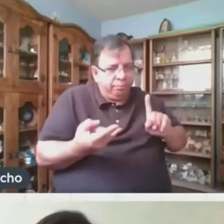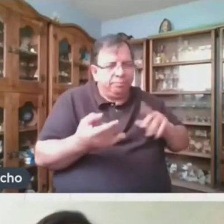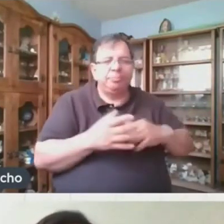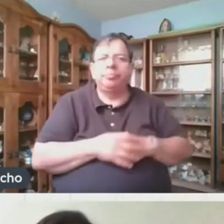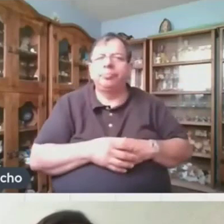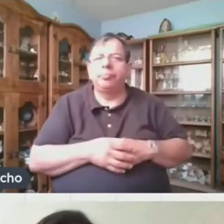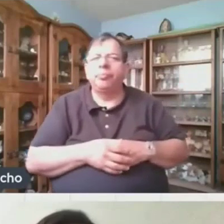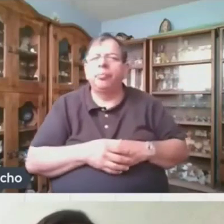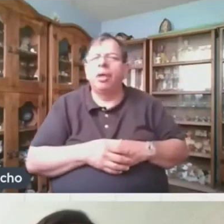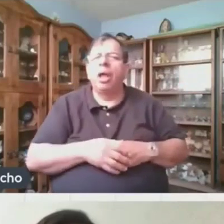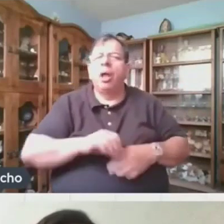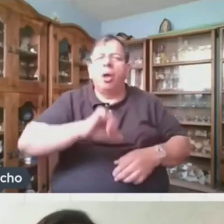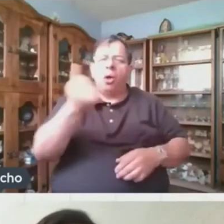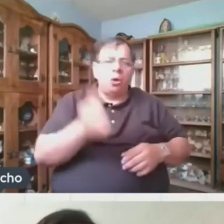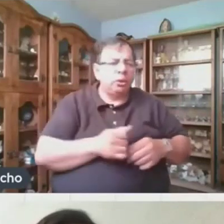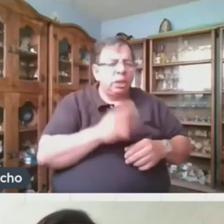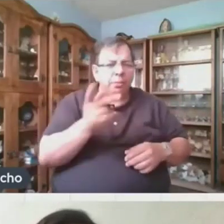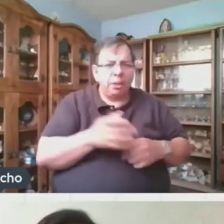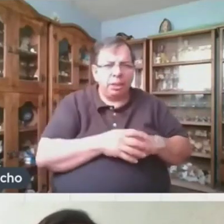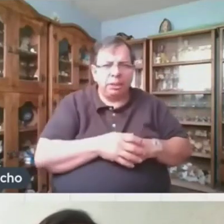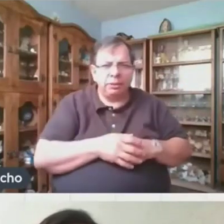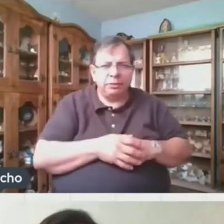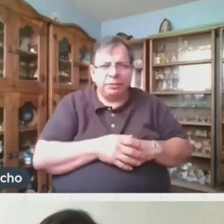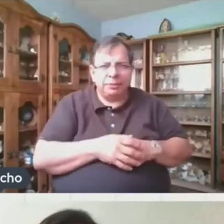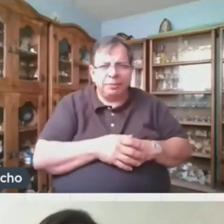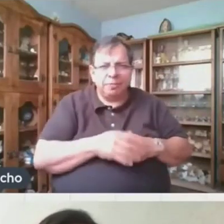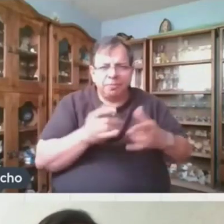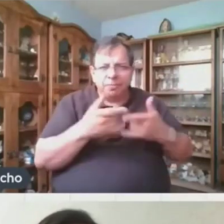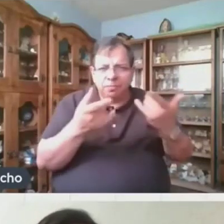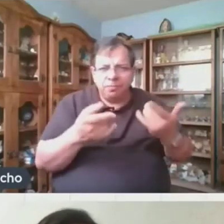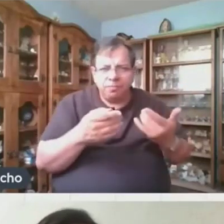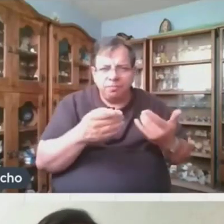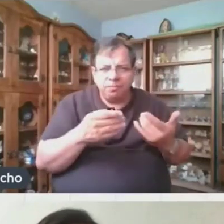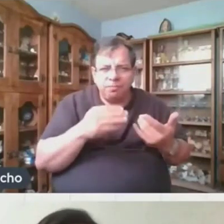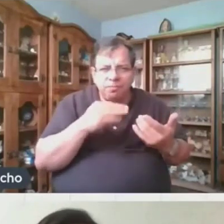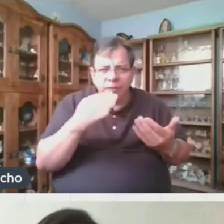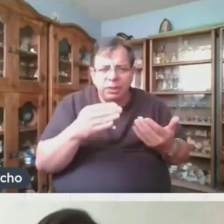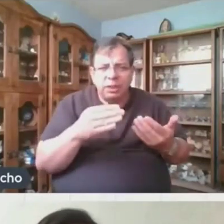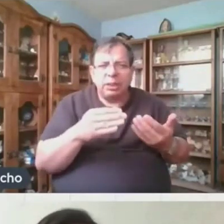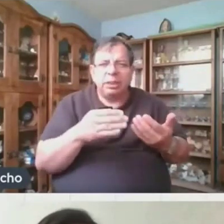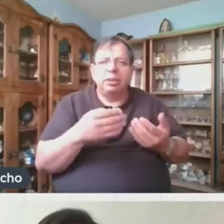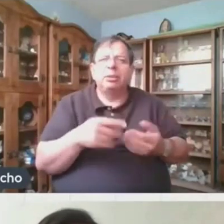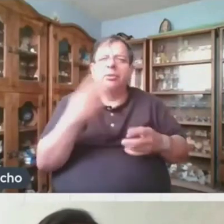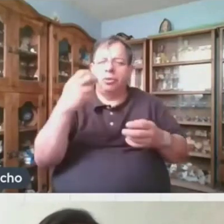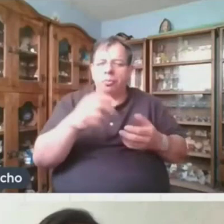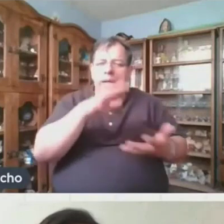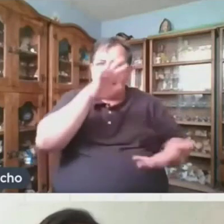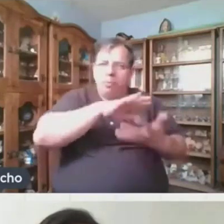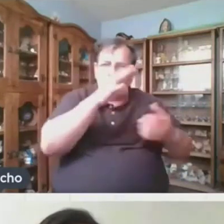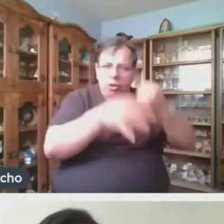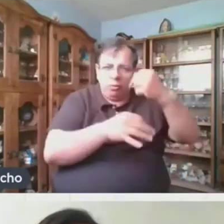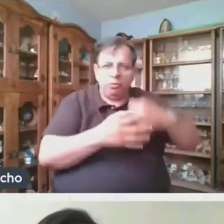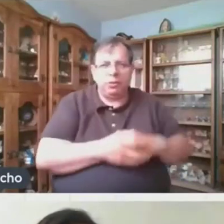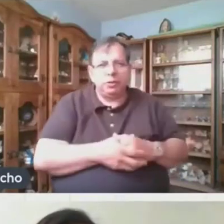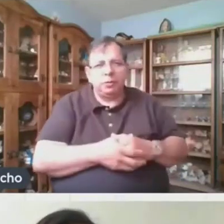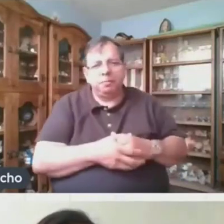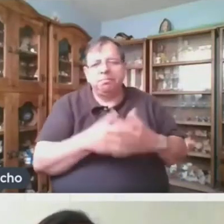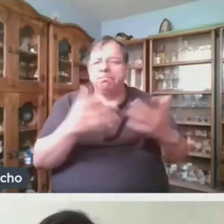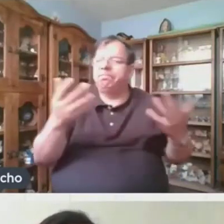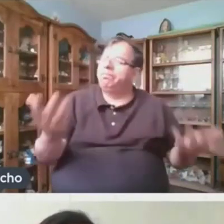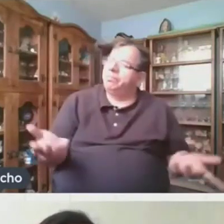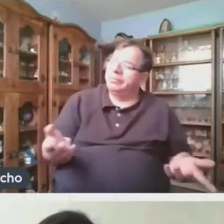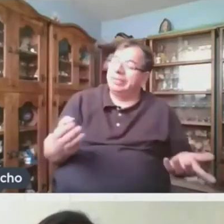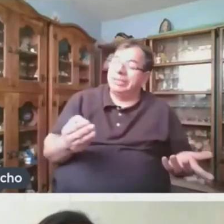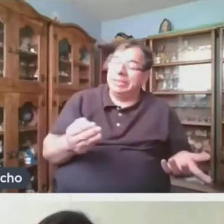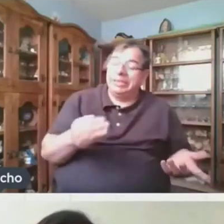Otra Que También Nos Preguntan ¿Cuál Es El Mensaje Del Cuento El Almohadón De Plumas? Pues Bueno El Mensaje Es